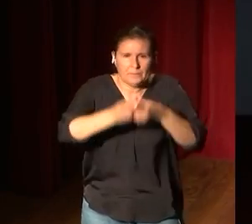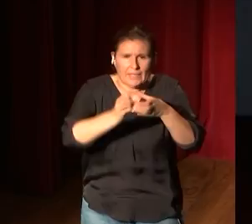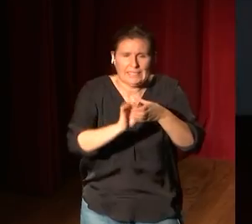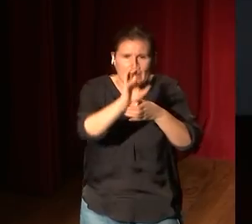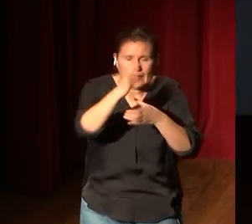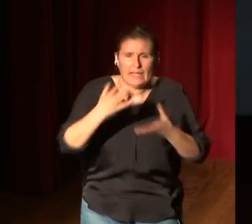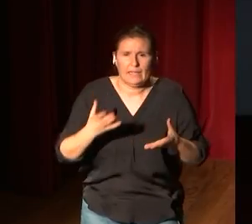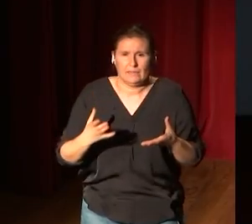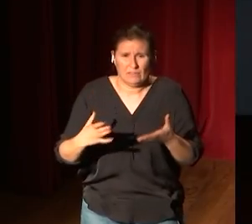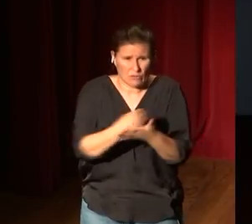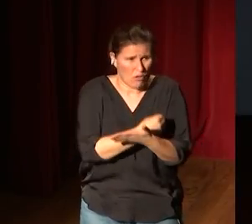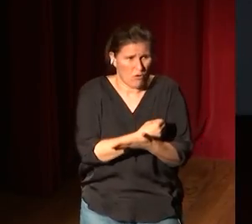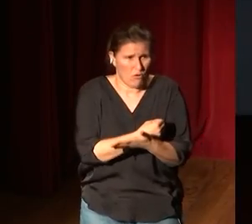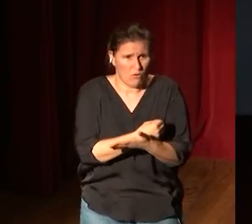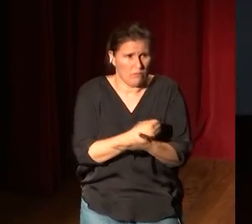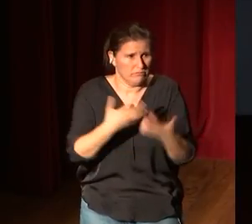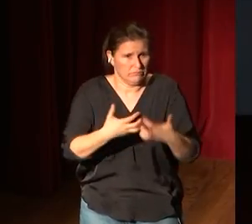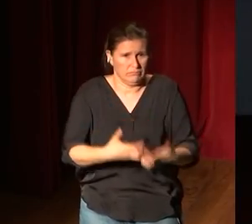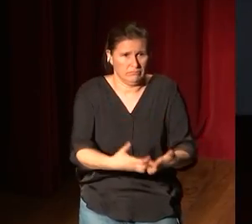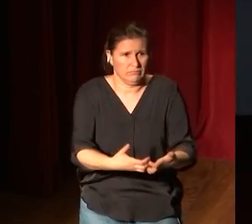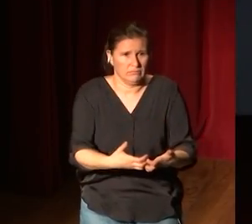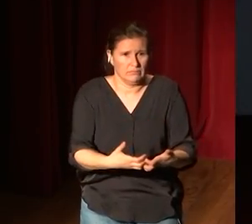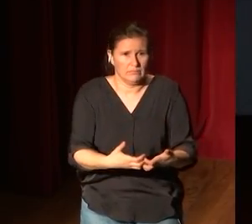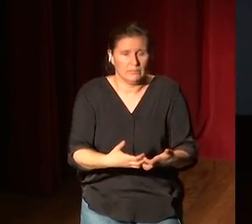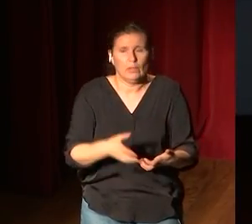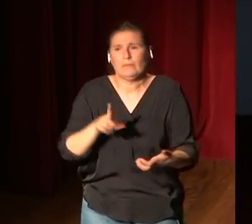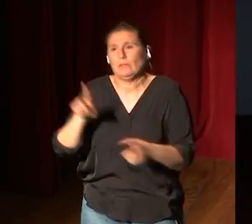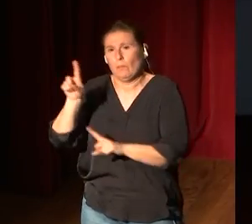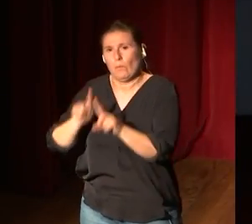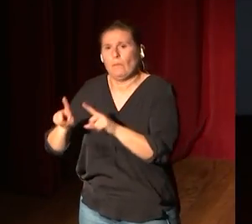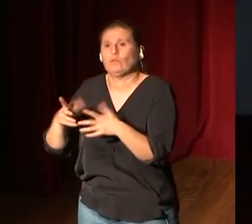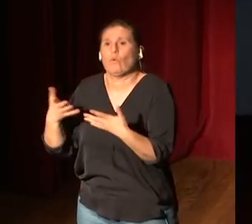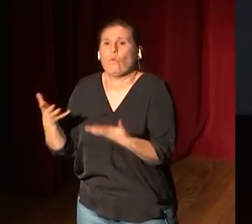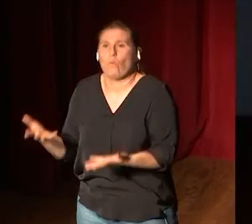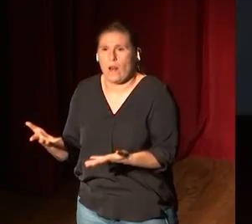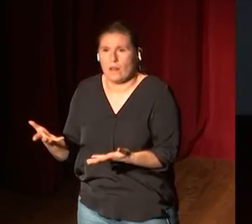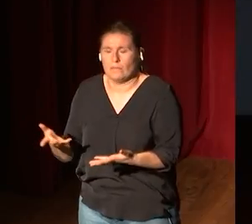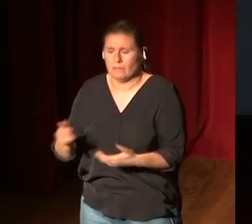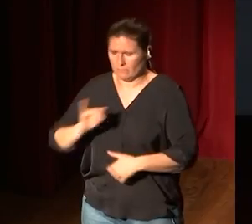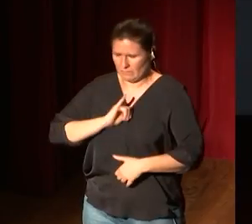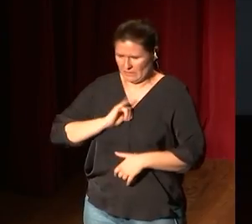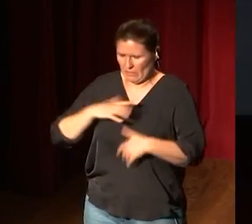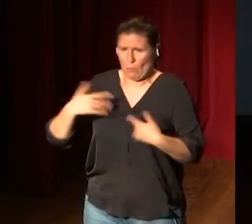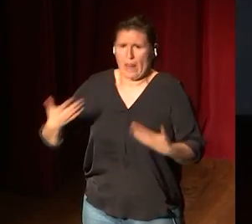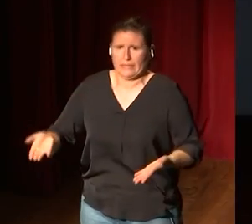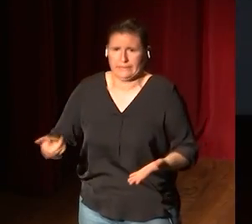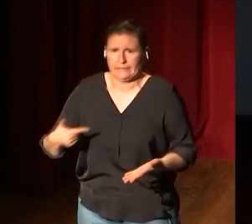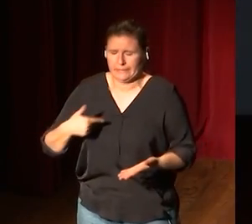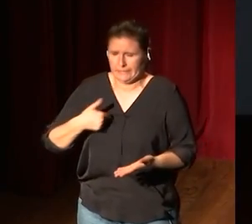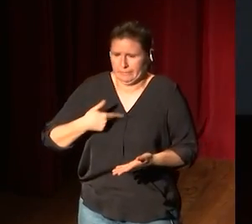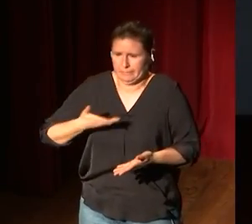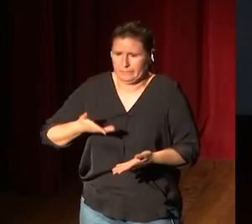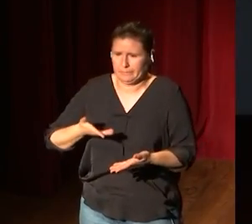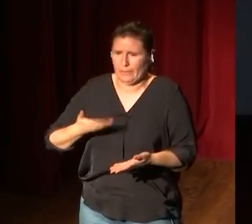Dickens, todo es esto. Todo es esto. Y, sin embargo, tienen problemas sobre cuál es su identidad, hacia dónde vamos